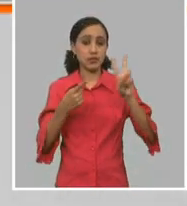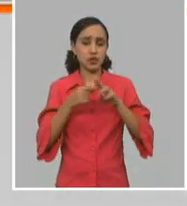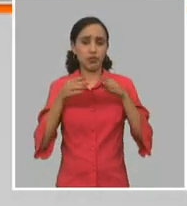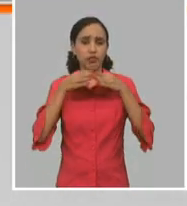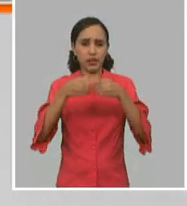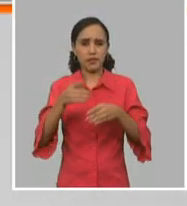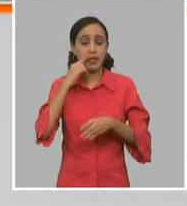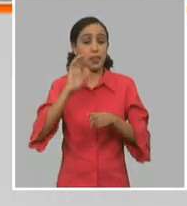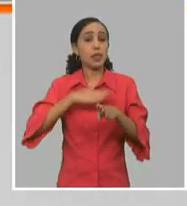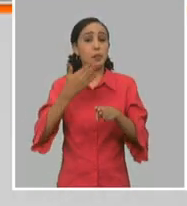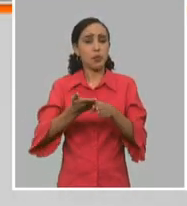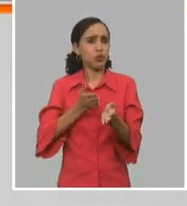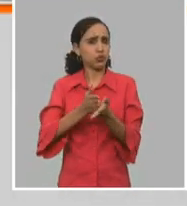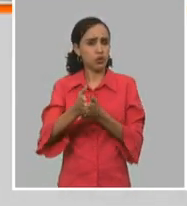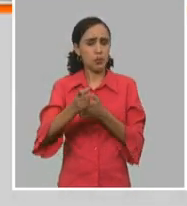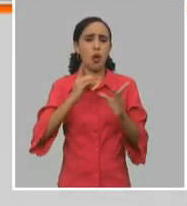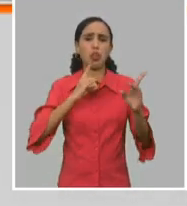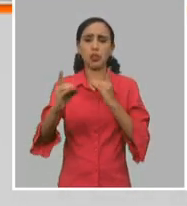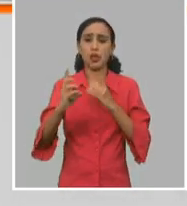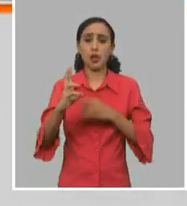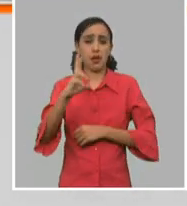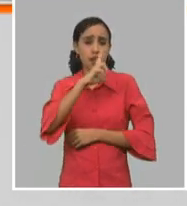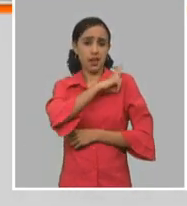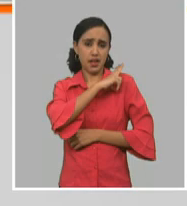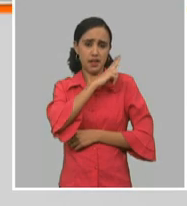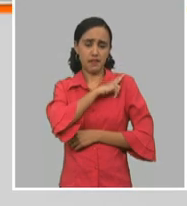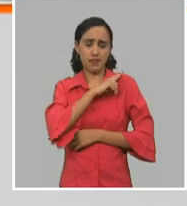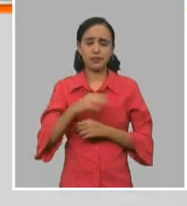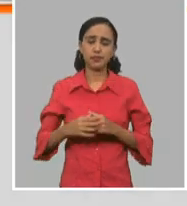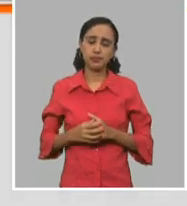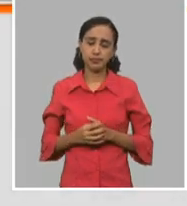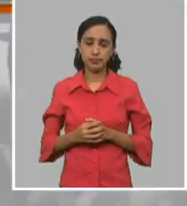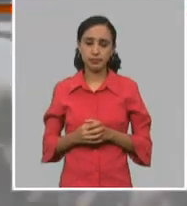para después continuar hablando con usted, gobernador, sobre este importante asunto.